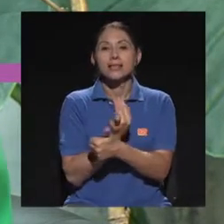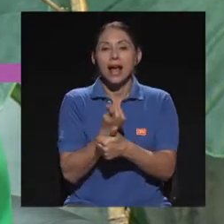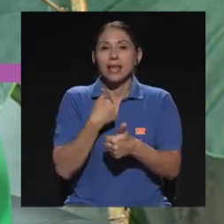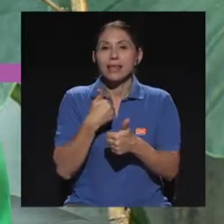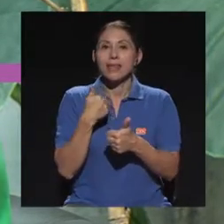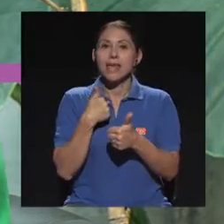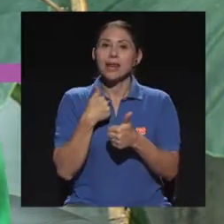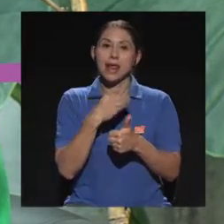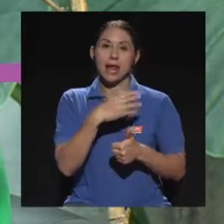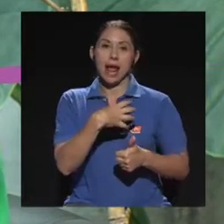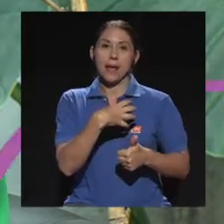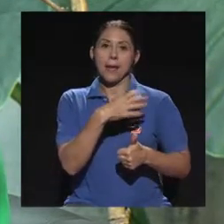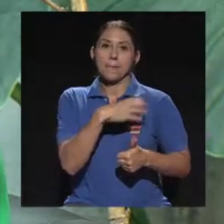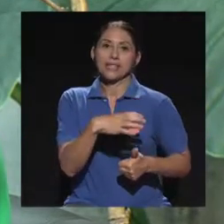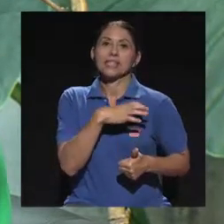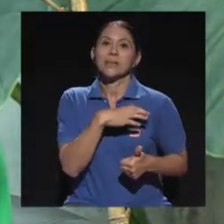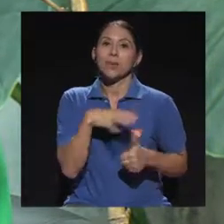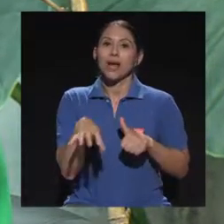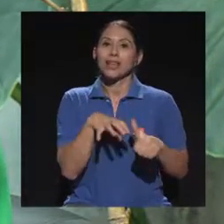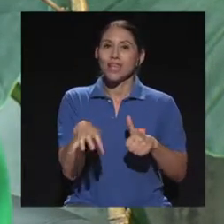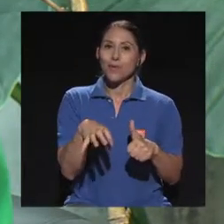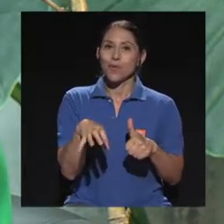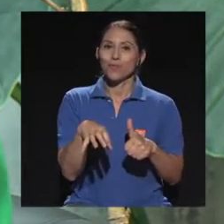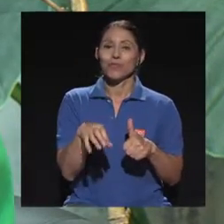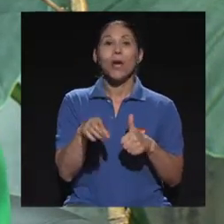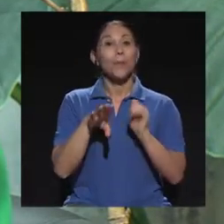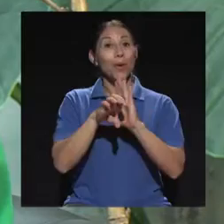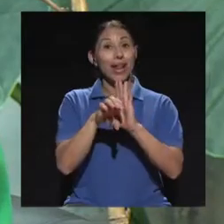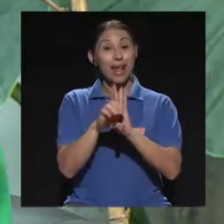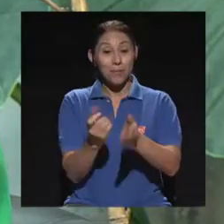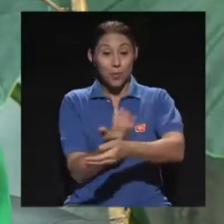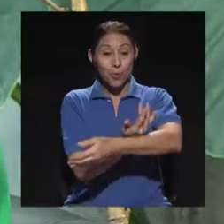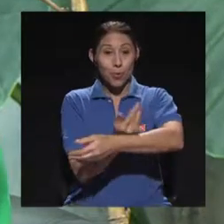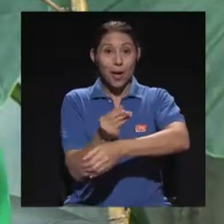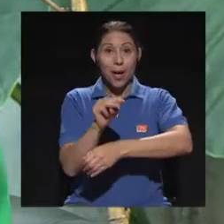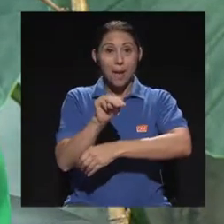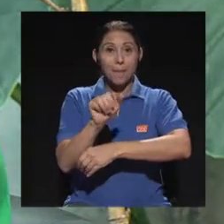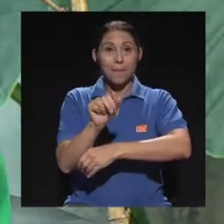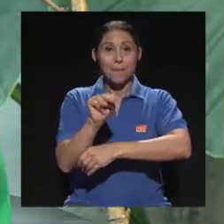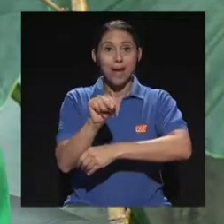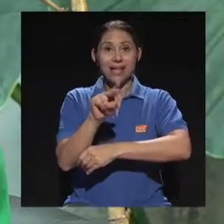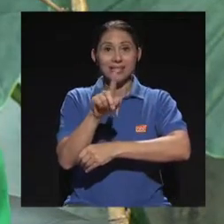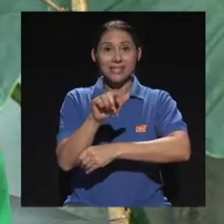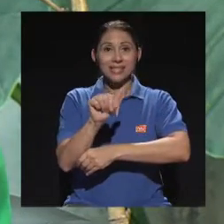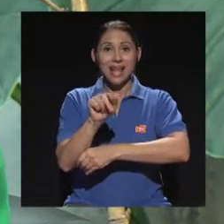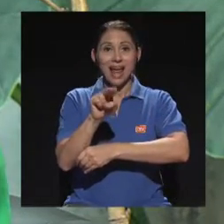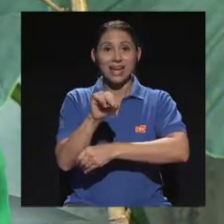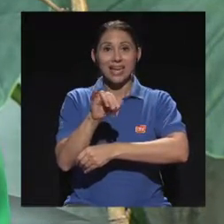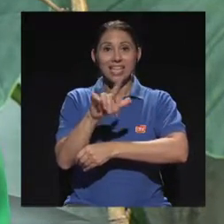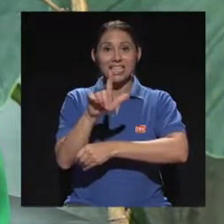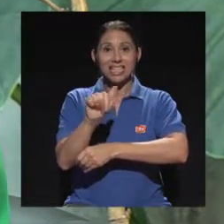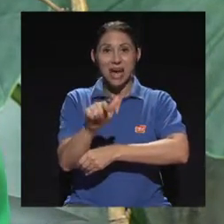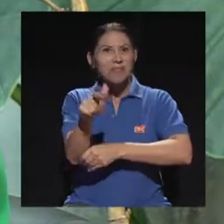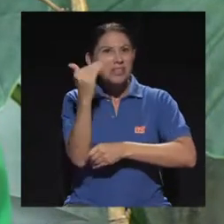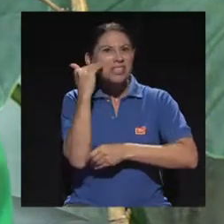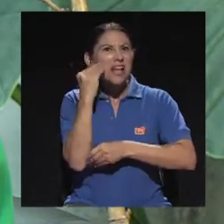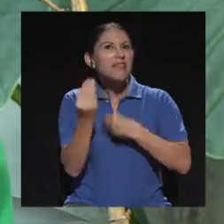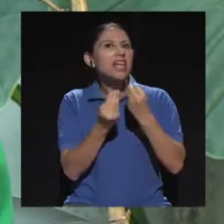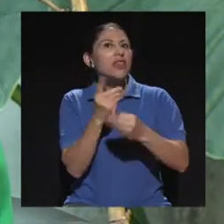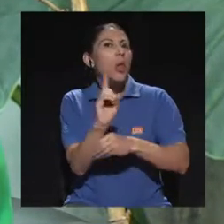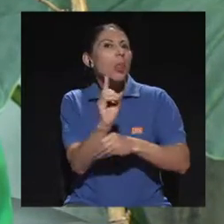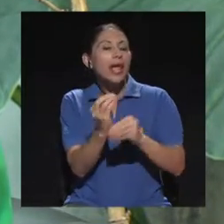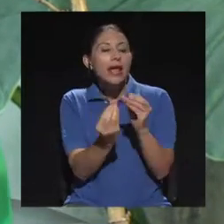por ejemplo, la manzanilla, donde están más concentrados estos principios activos, la gente sabe que son los capítulos florales,